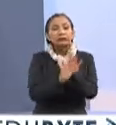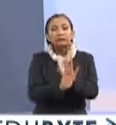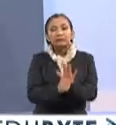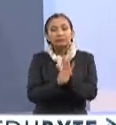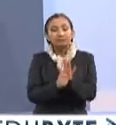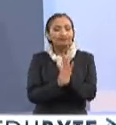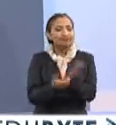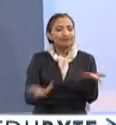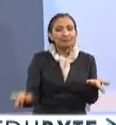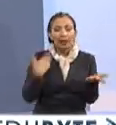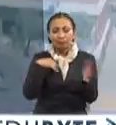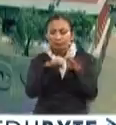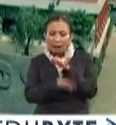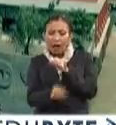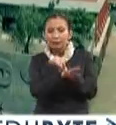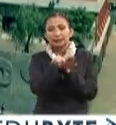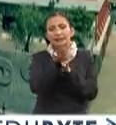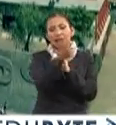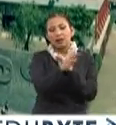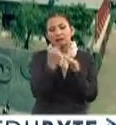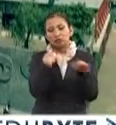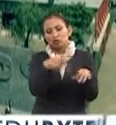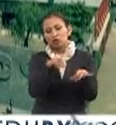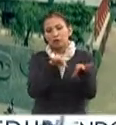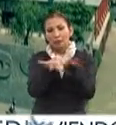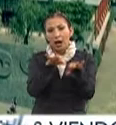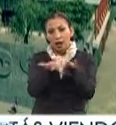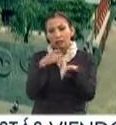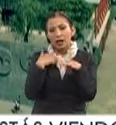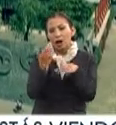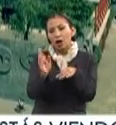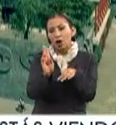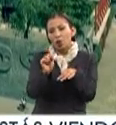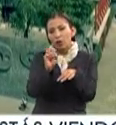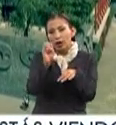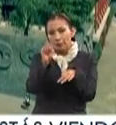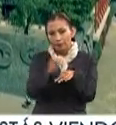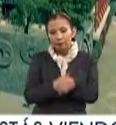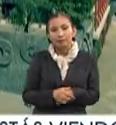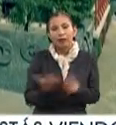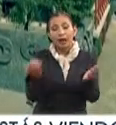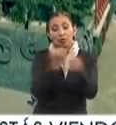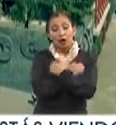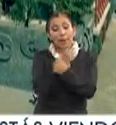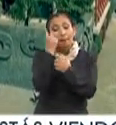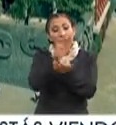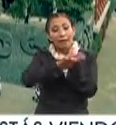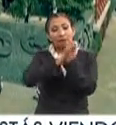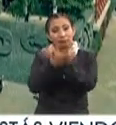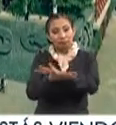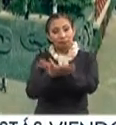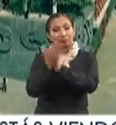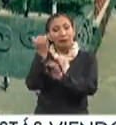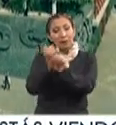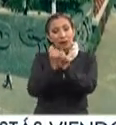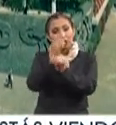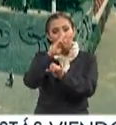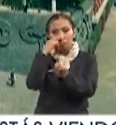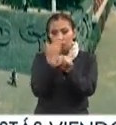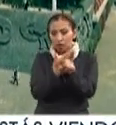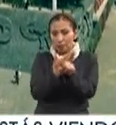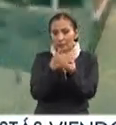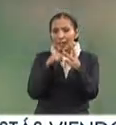la esencia de las funciones sustantivas de la Máxima Casa de Estudios, educar para transformar, investigar con